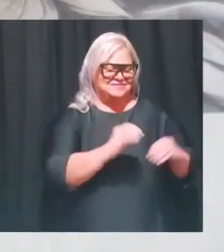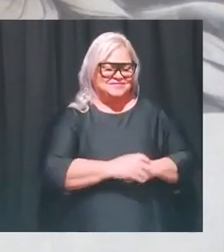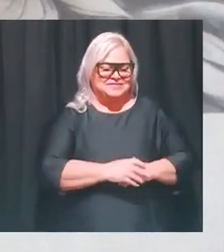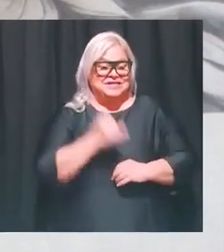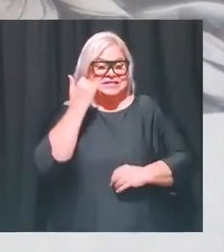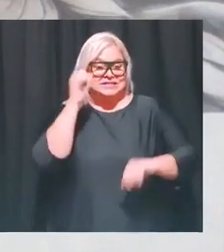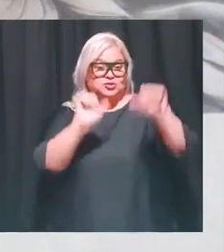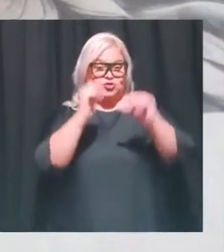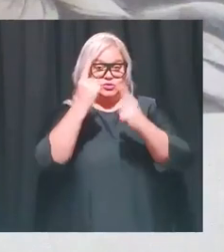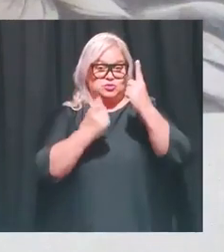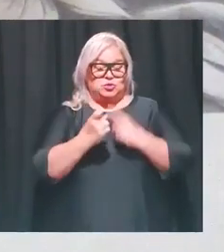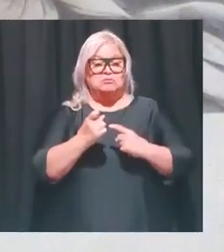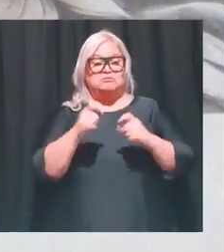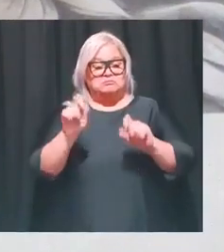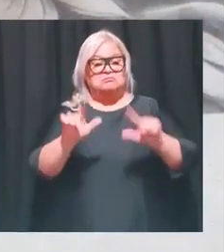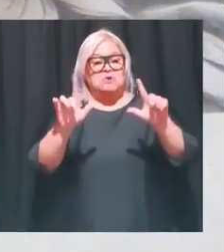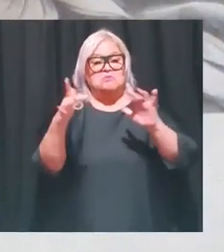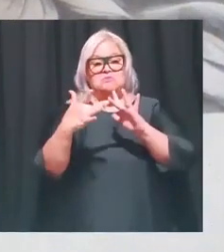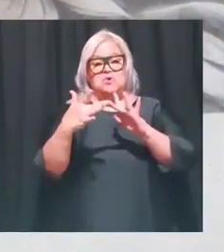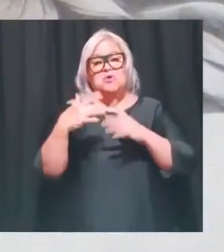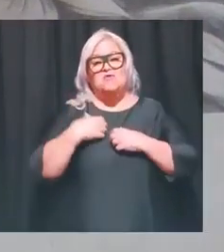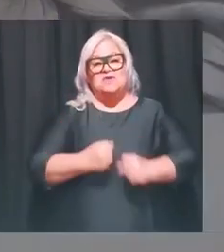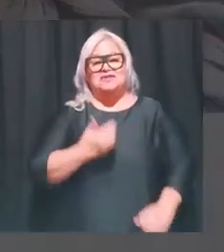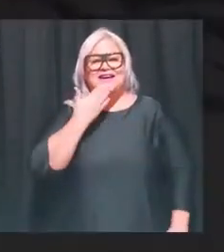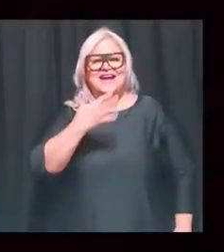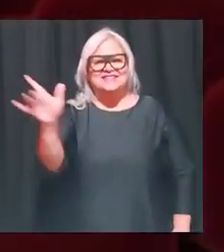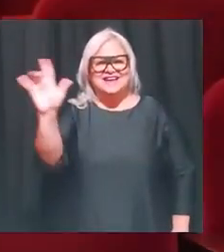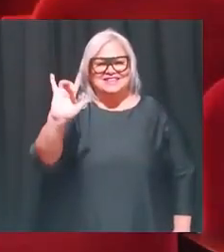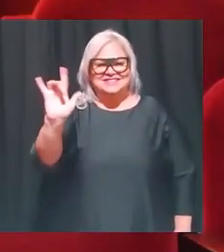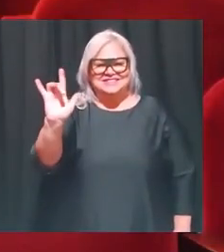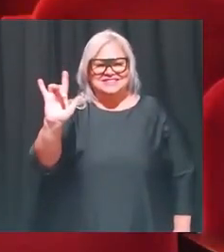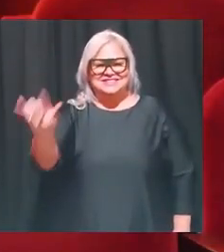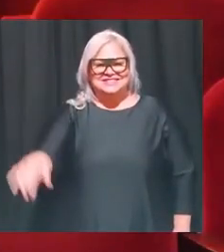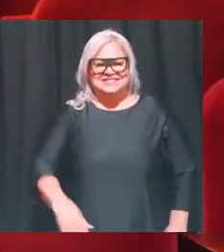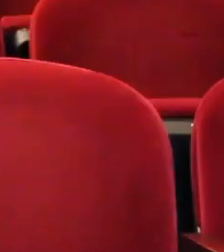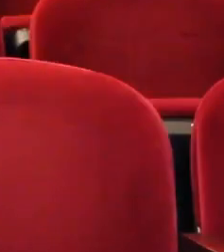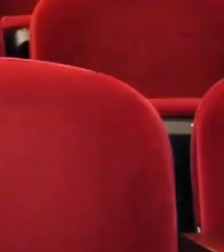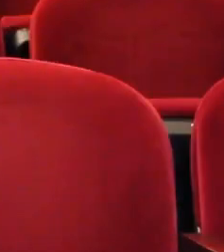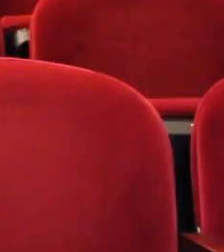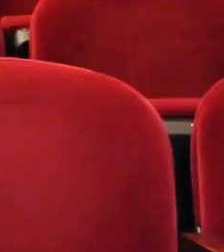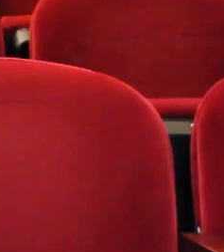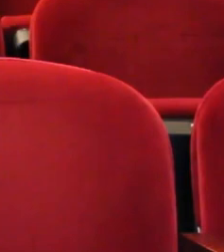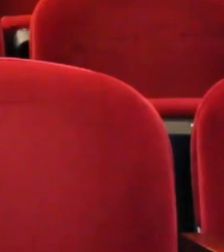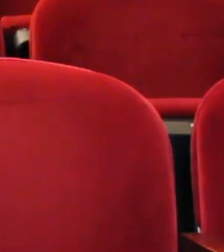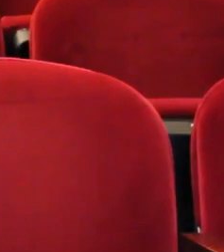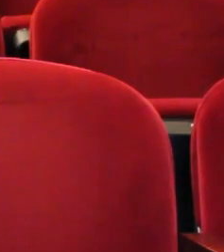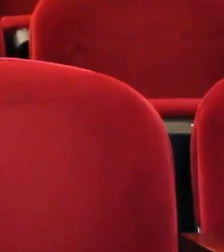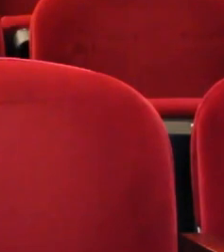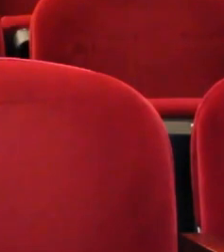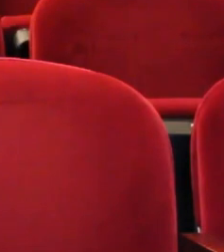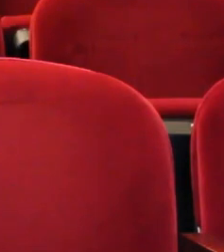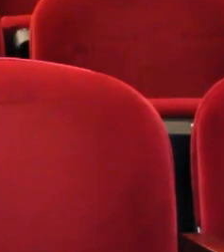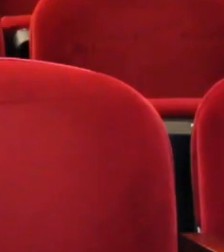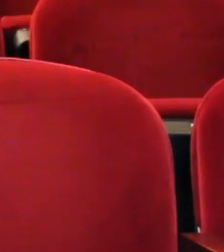tienen alguna pregunta me escriben en confianza gracias los exhorto a que busquen la programación del Instituto de